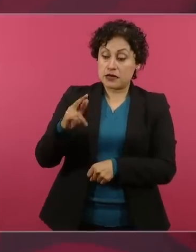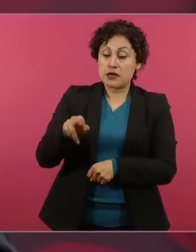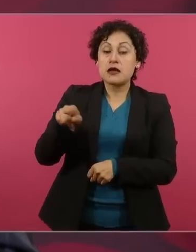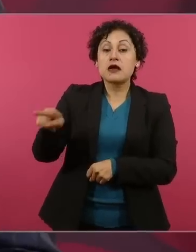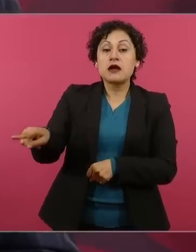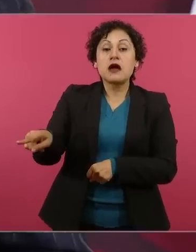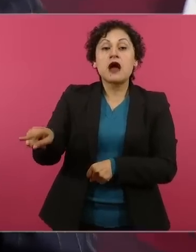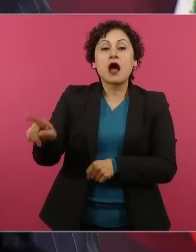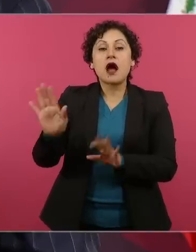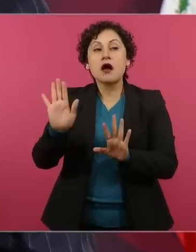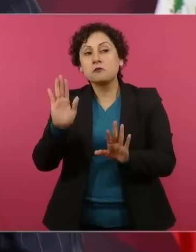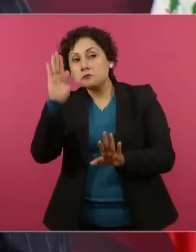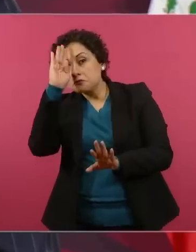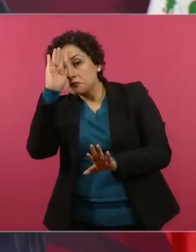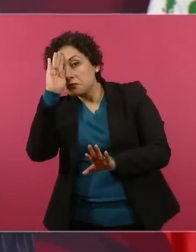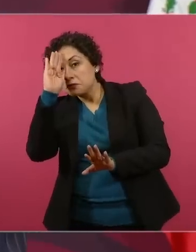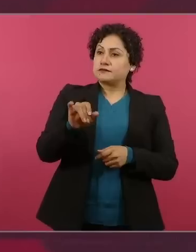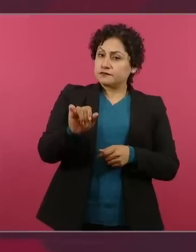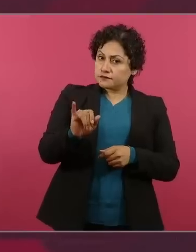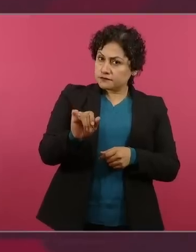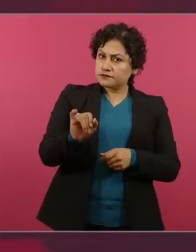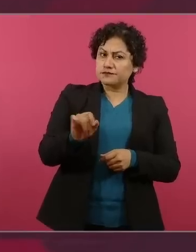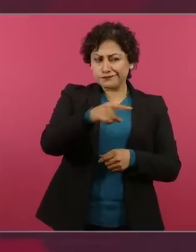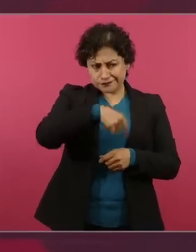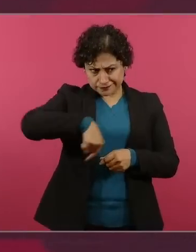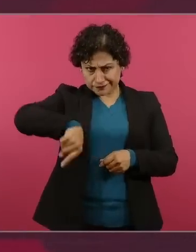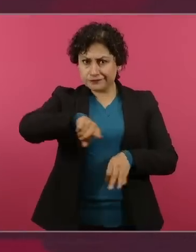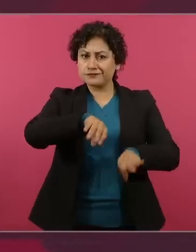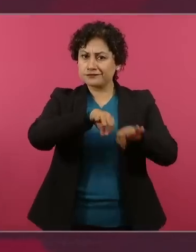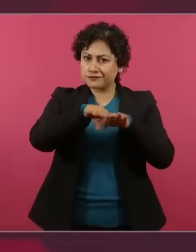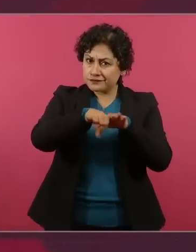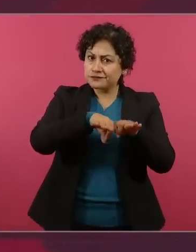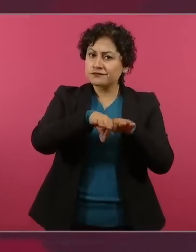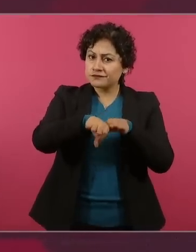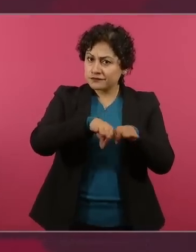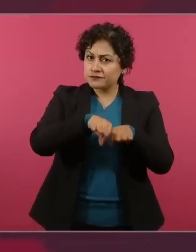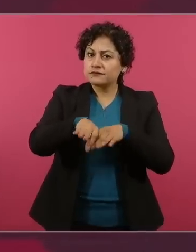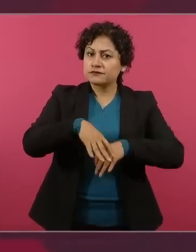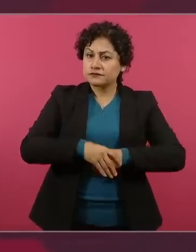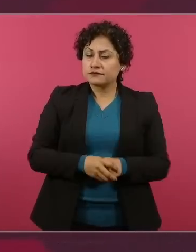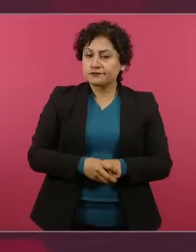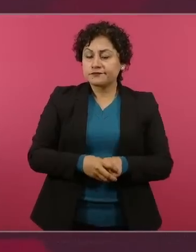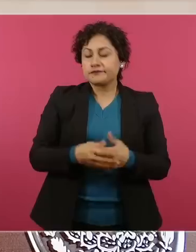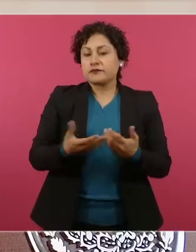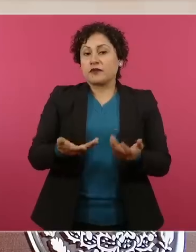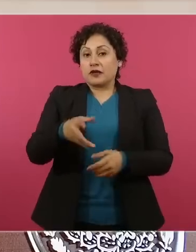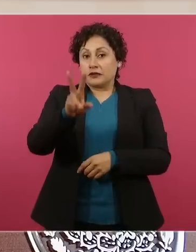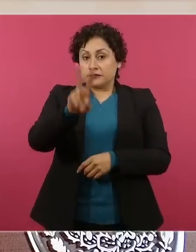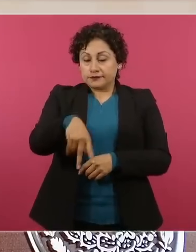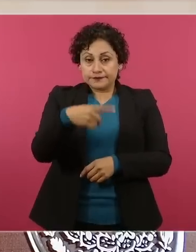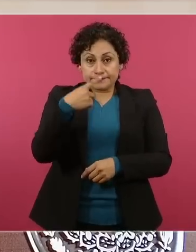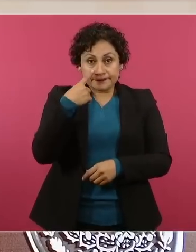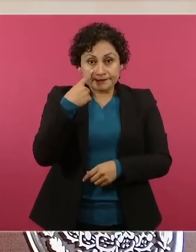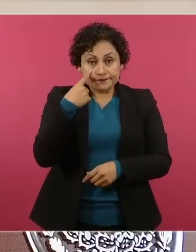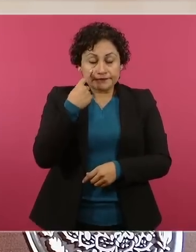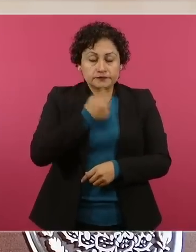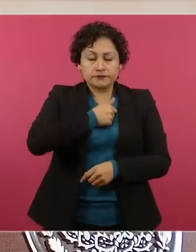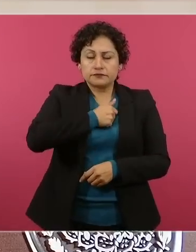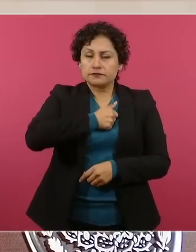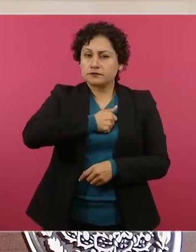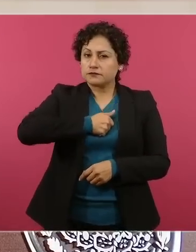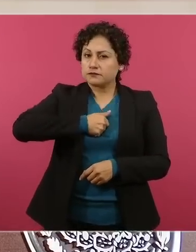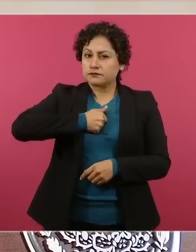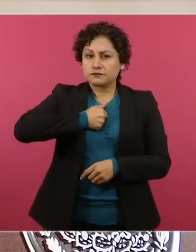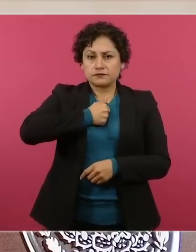pidiendo el gobernador de Jalisco es muy lamentable muy triste